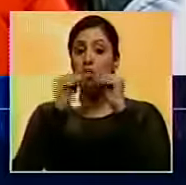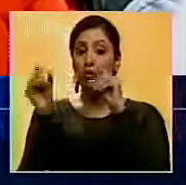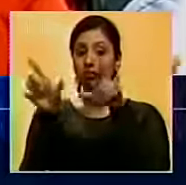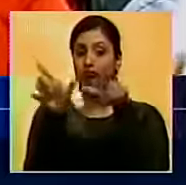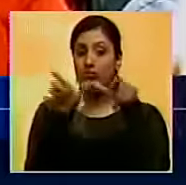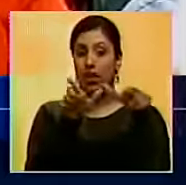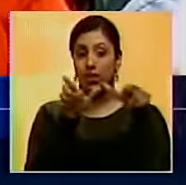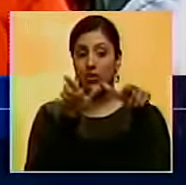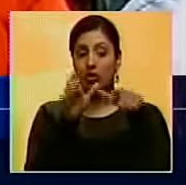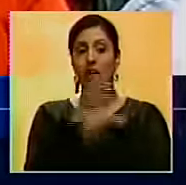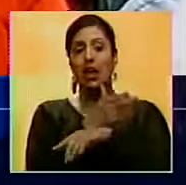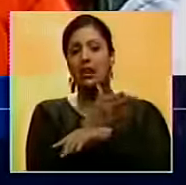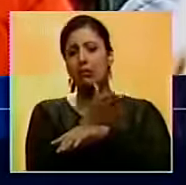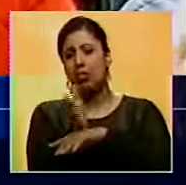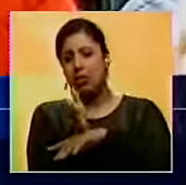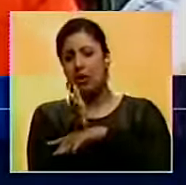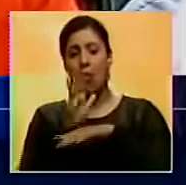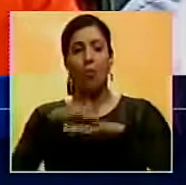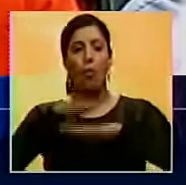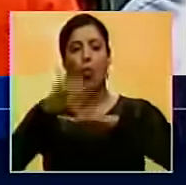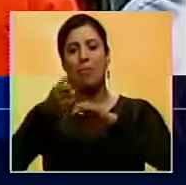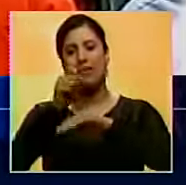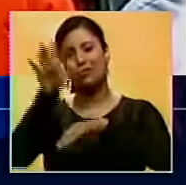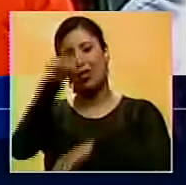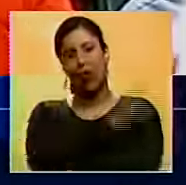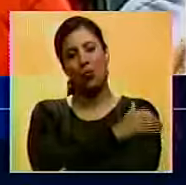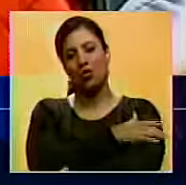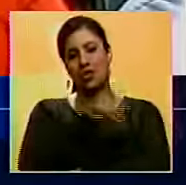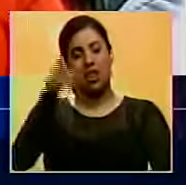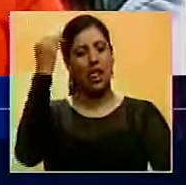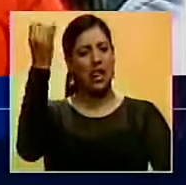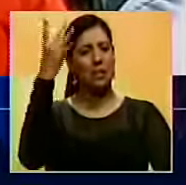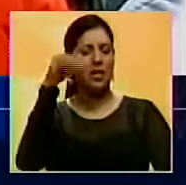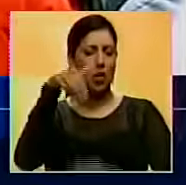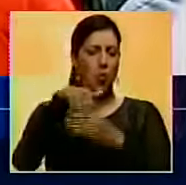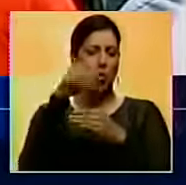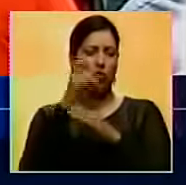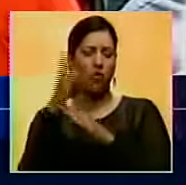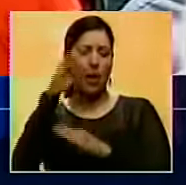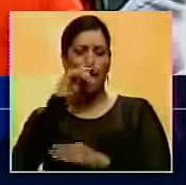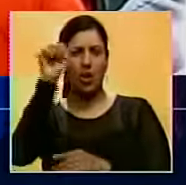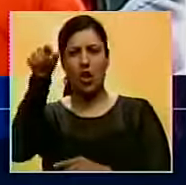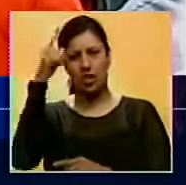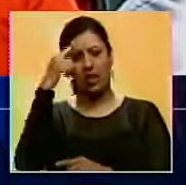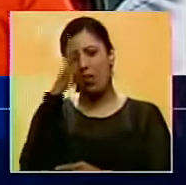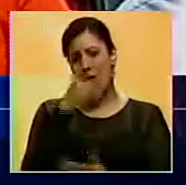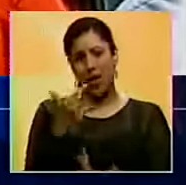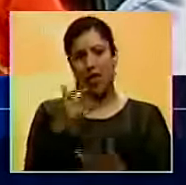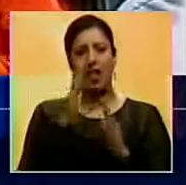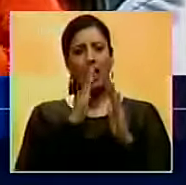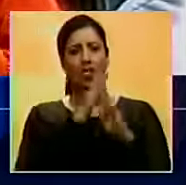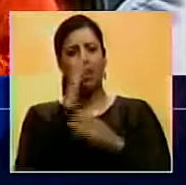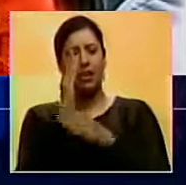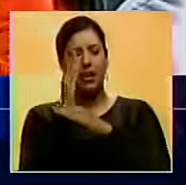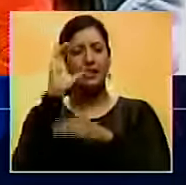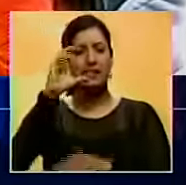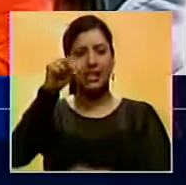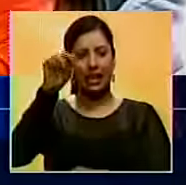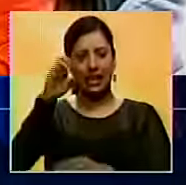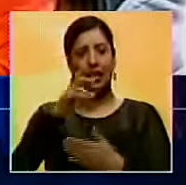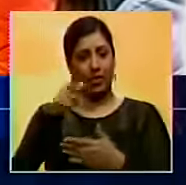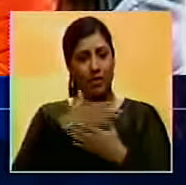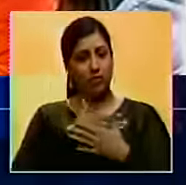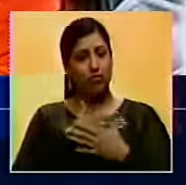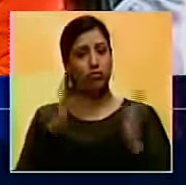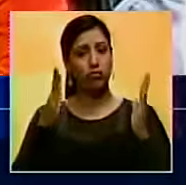retardado por culpa de la oposición venezolana, que se inventó un referéndum, que ellos sabían que no había, paralizó al CNE, porque el CNE tenía que